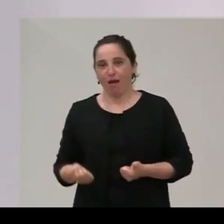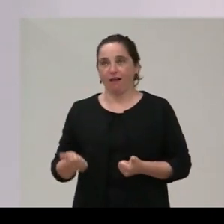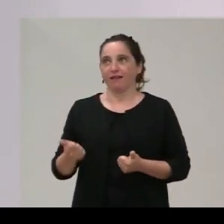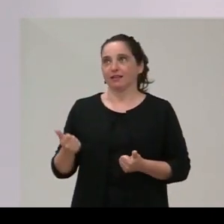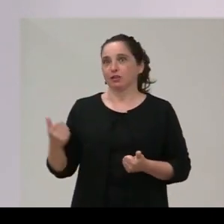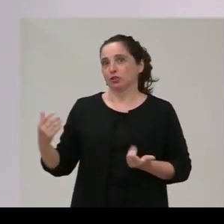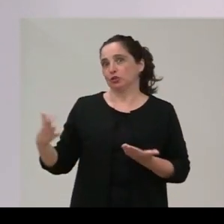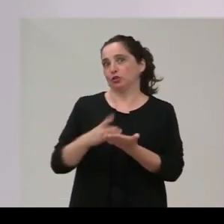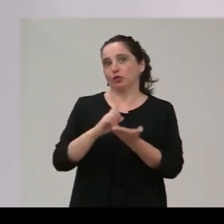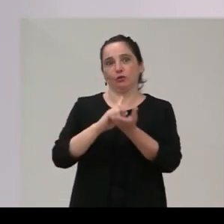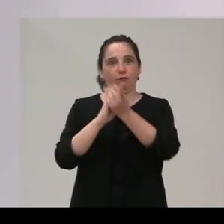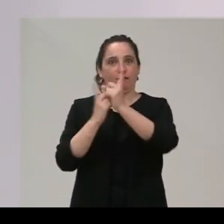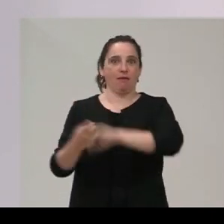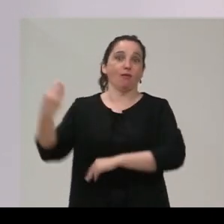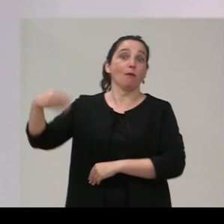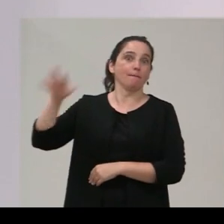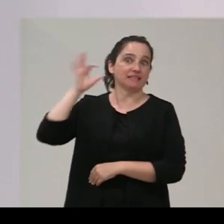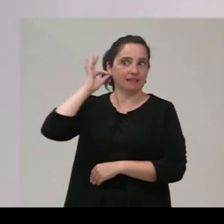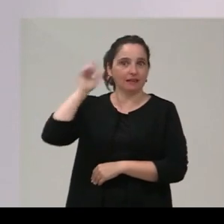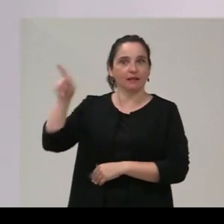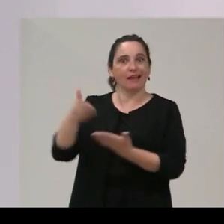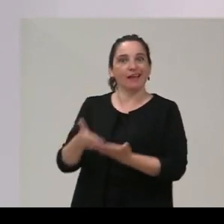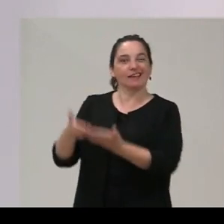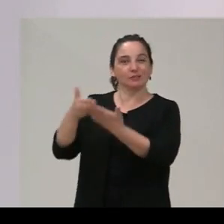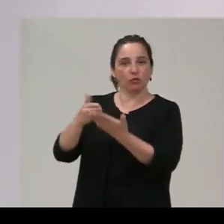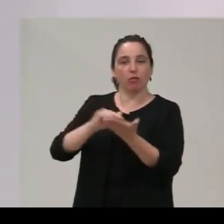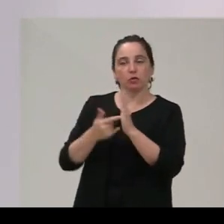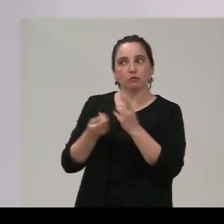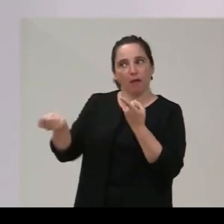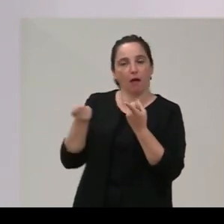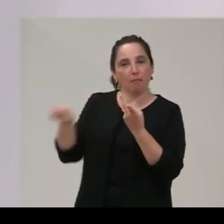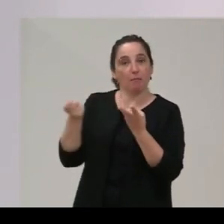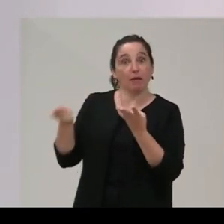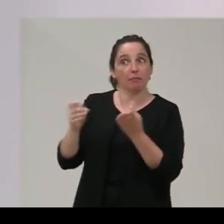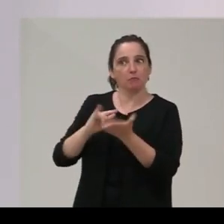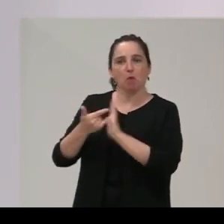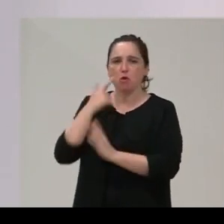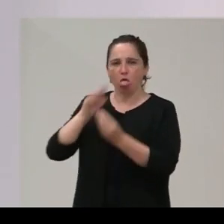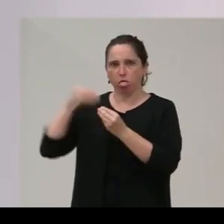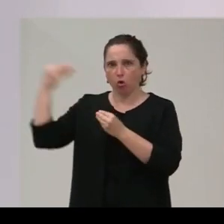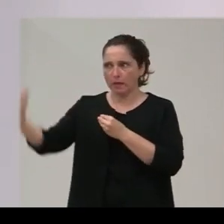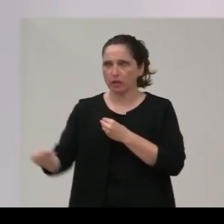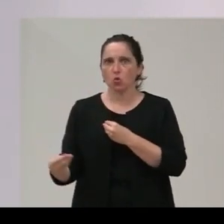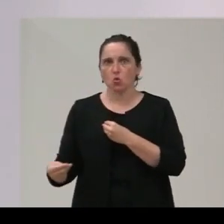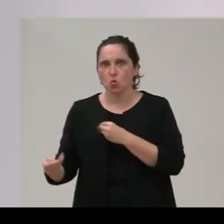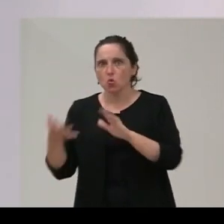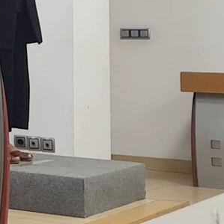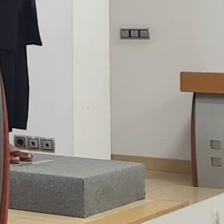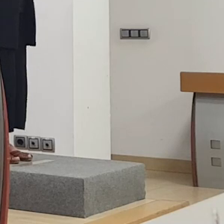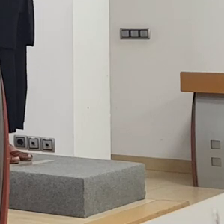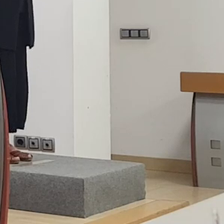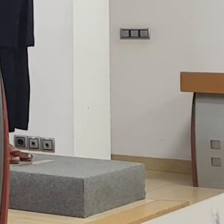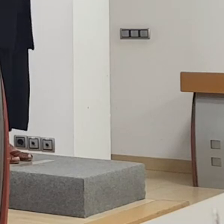hemos encontrado a una presidenta que se había estudiado todos los proyectos de Santander y que tenía mucha documentación como acaban de comprobar,